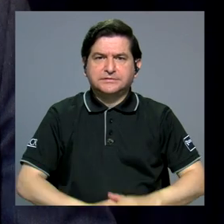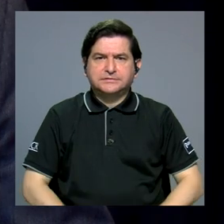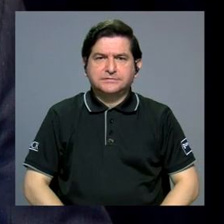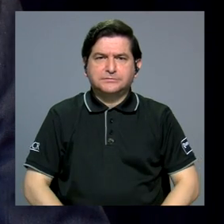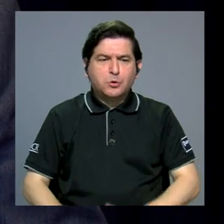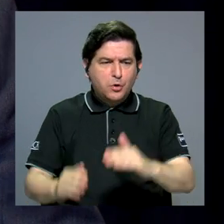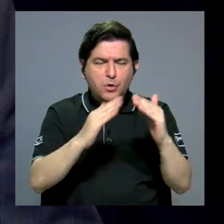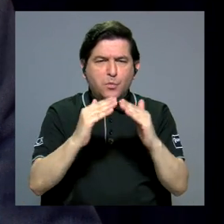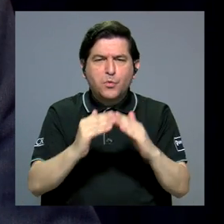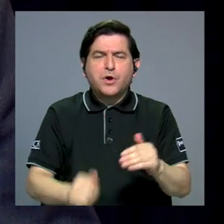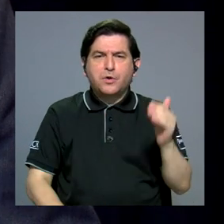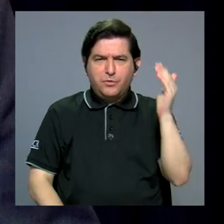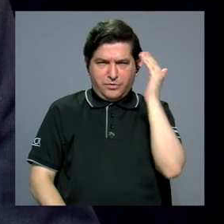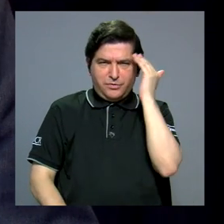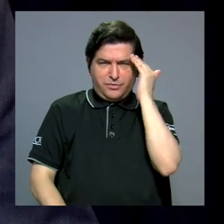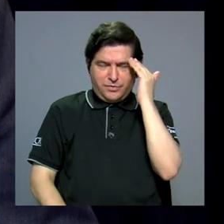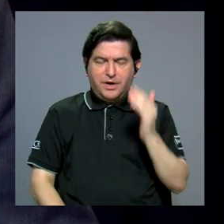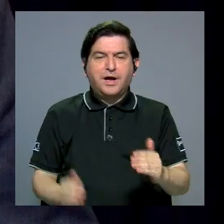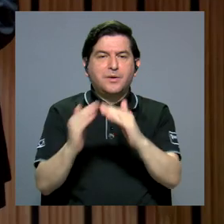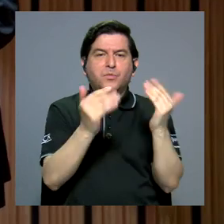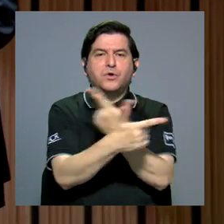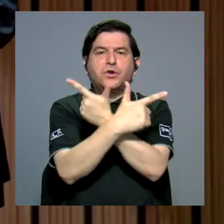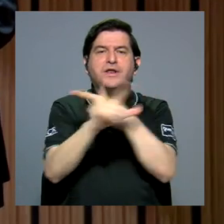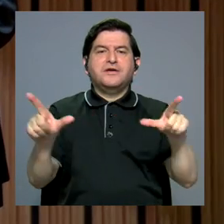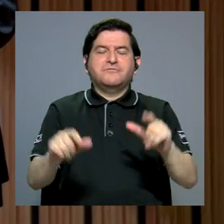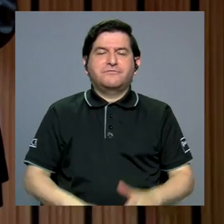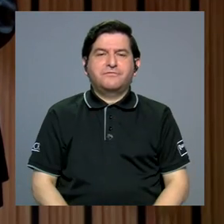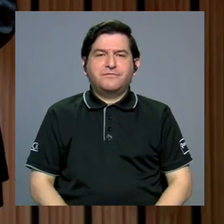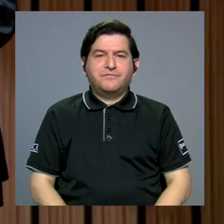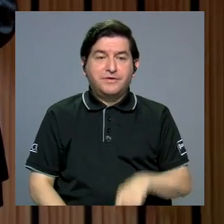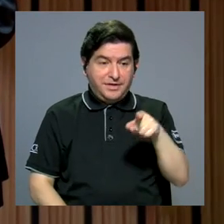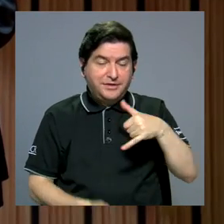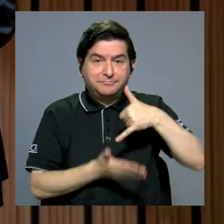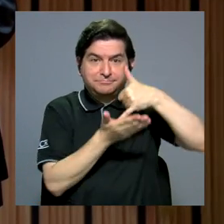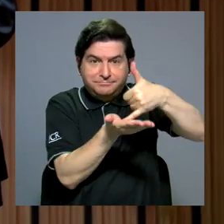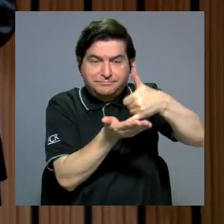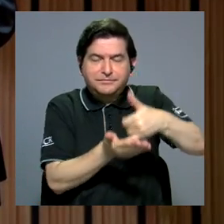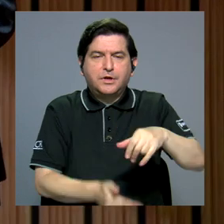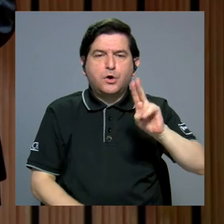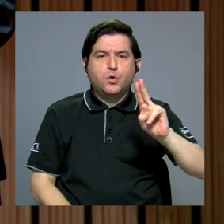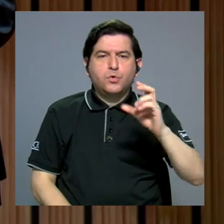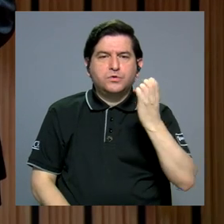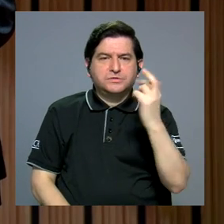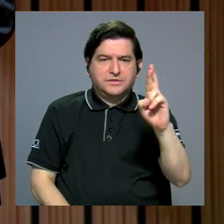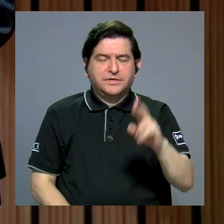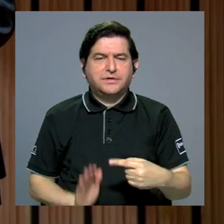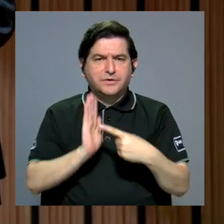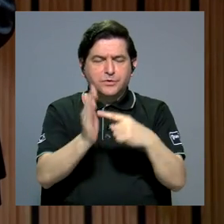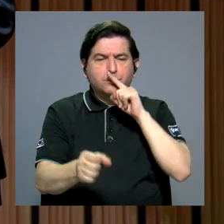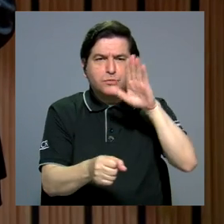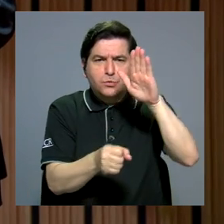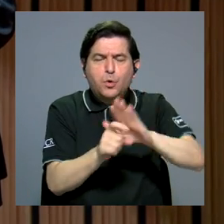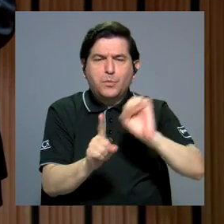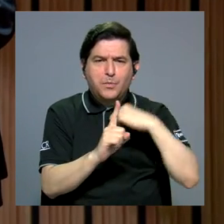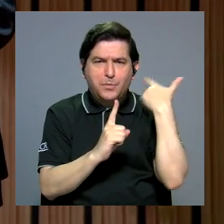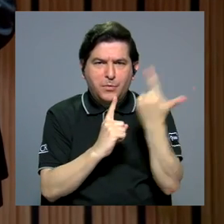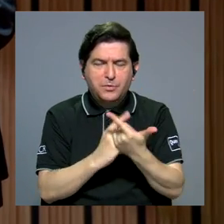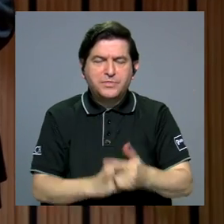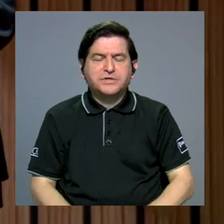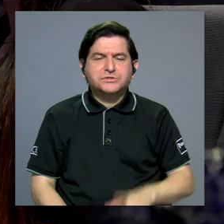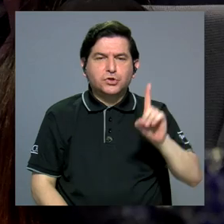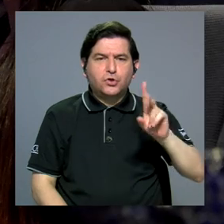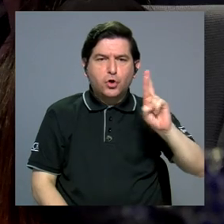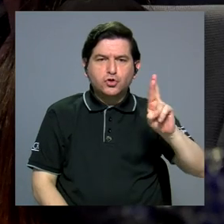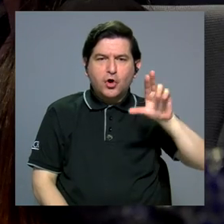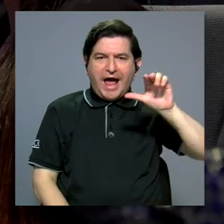Un pueblo culto es un pueblo libre. Con este reconocimiento, la UCR destaca el compromiso social del